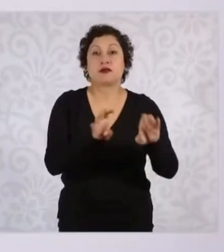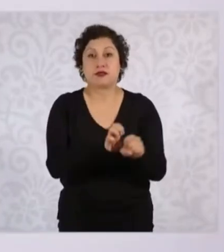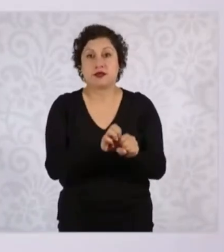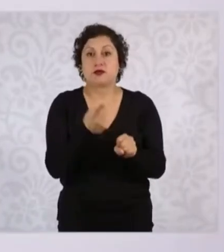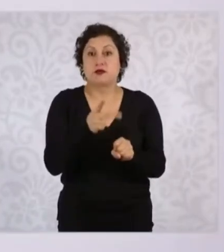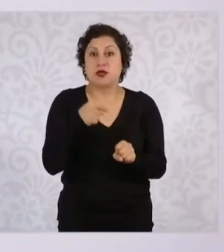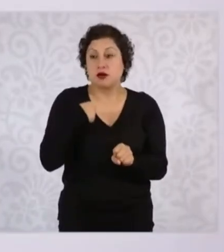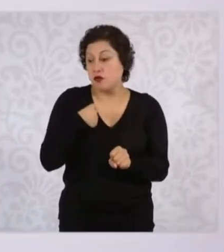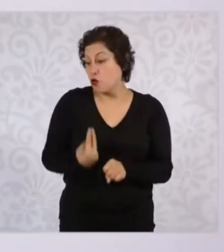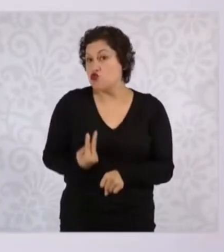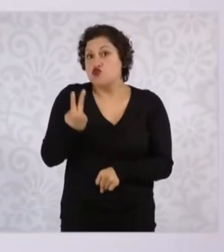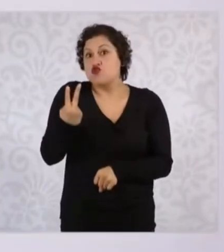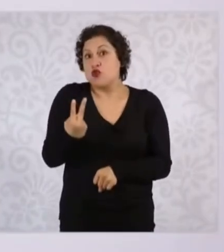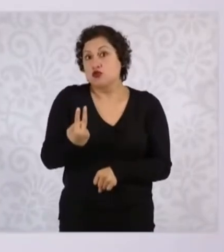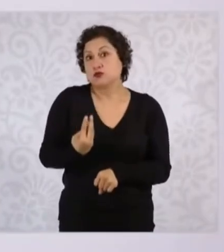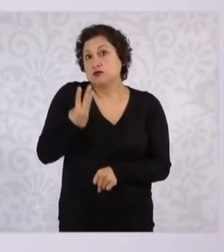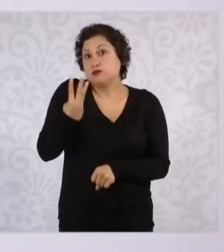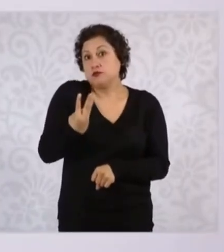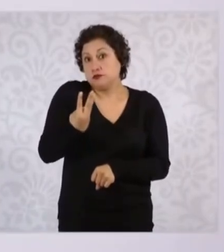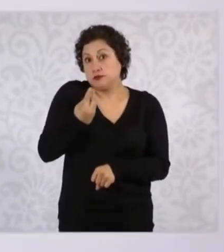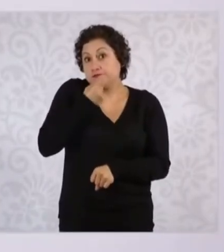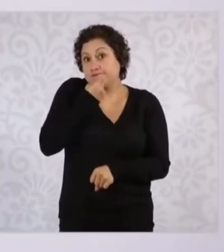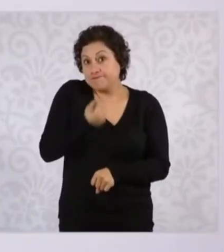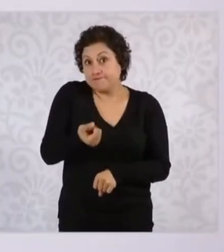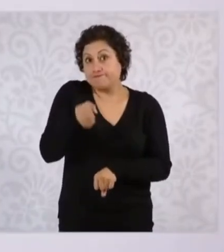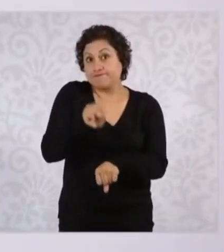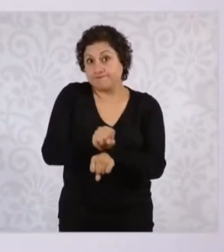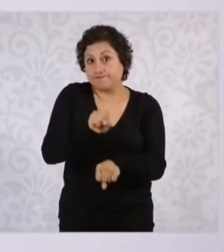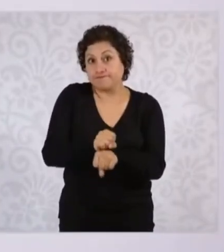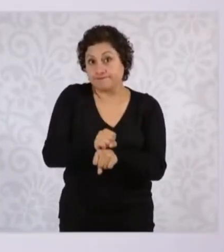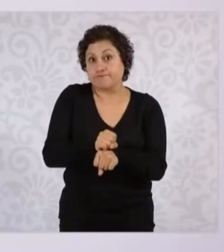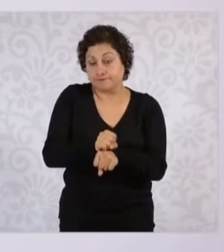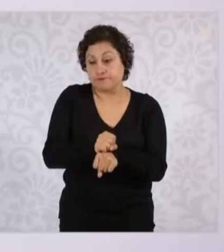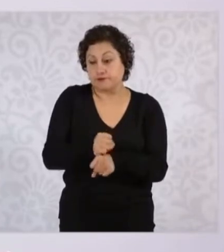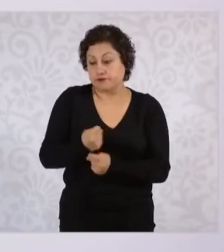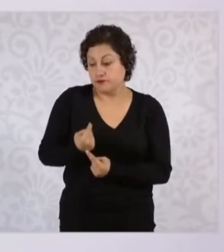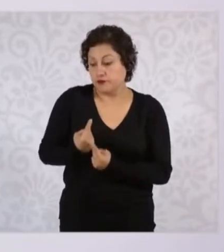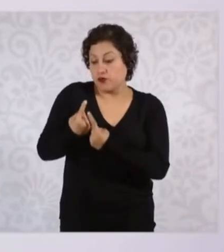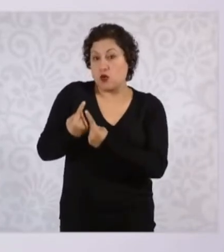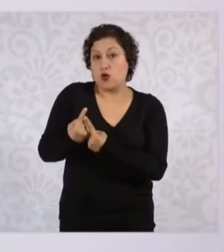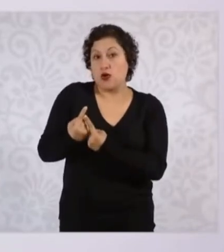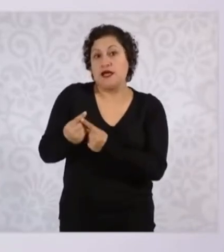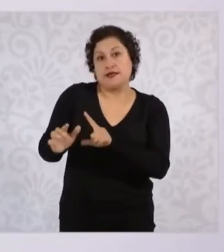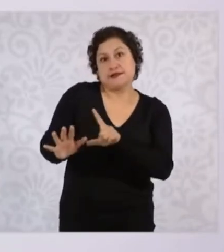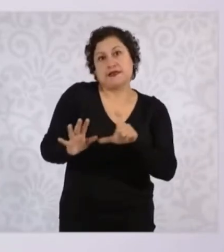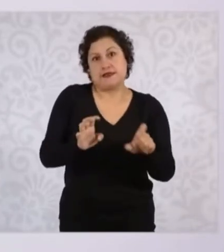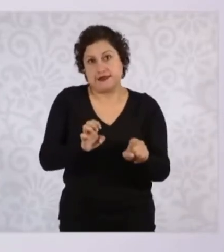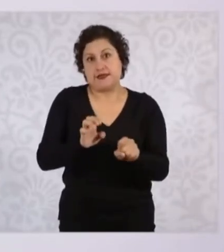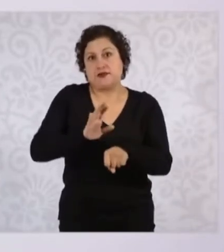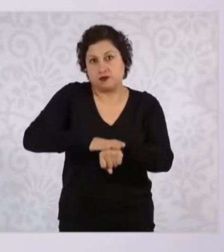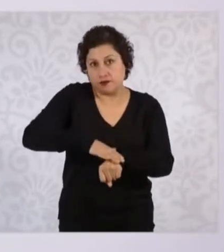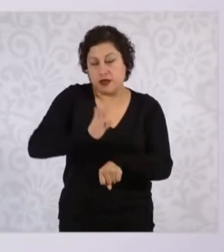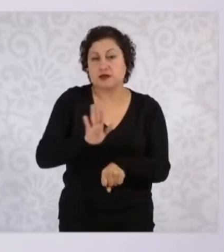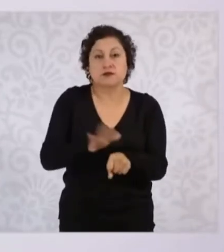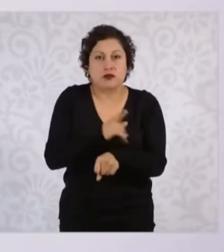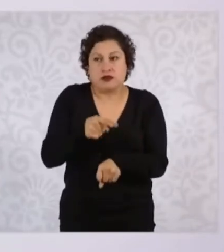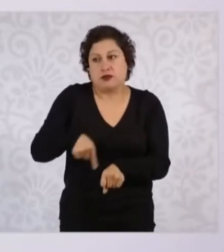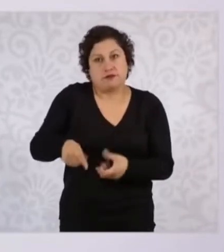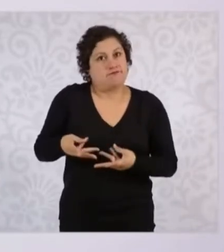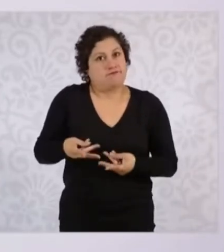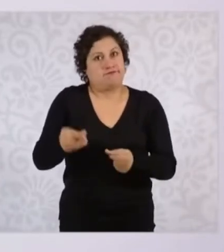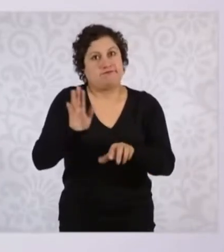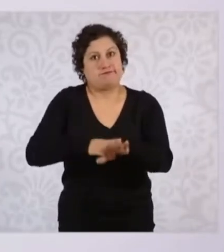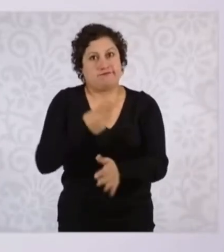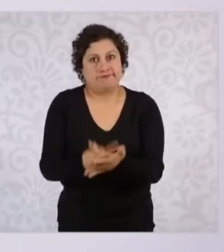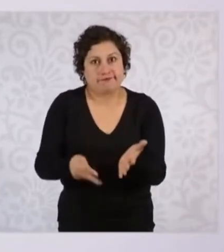dos niños o tres niños por cada niño adicional, es un gasto adicional que tienen las familias, por eso se